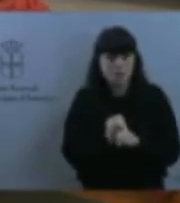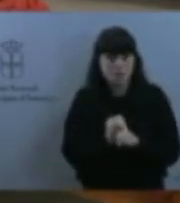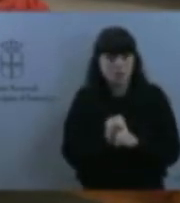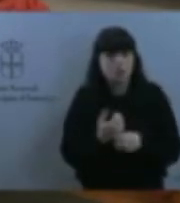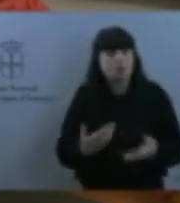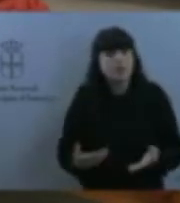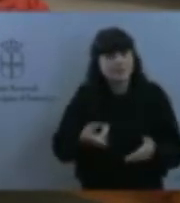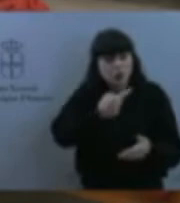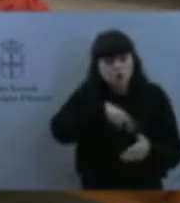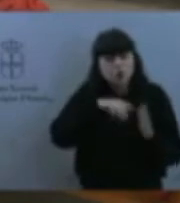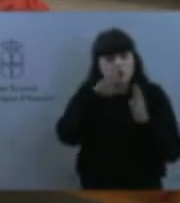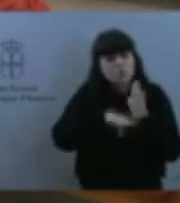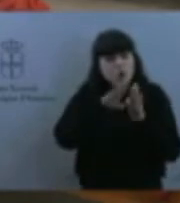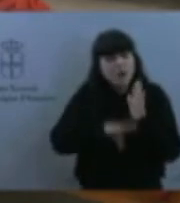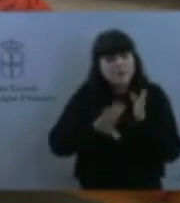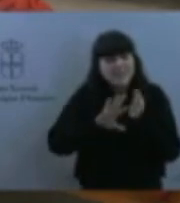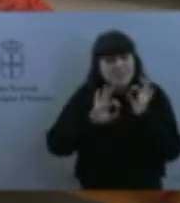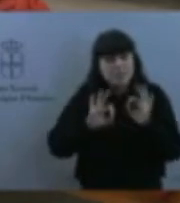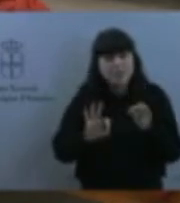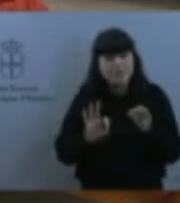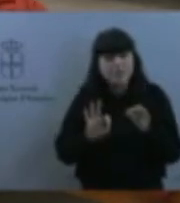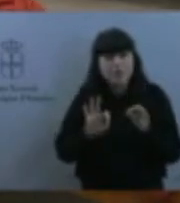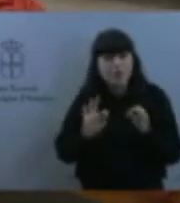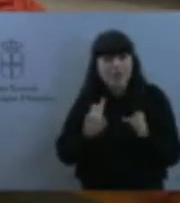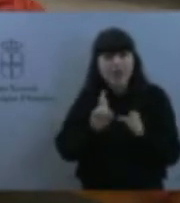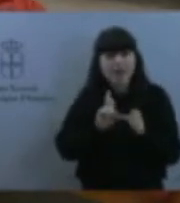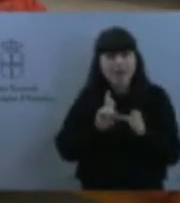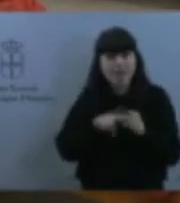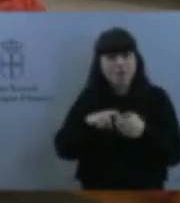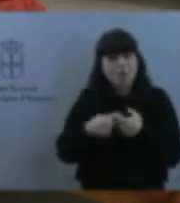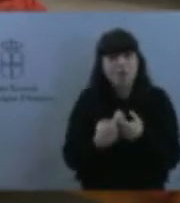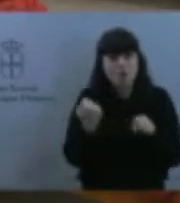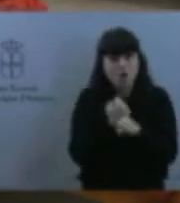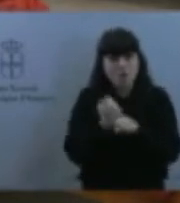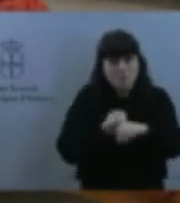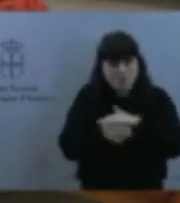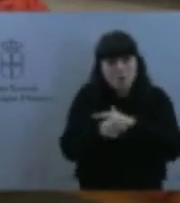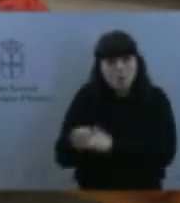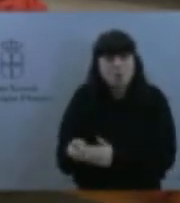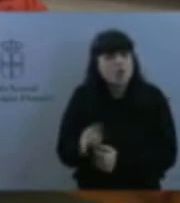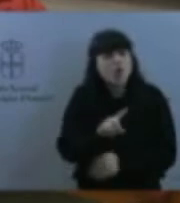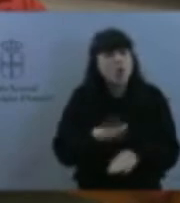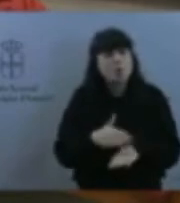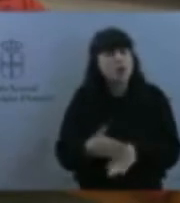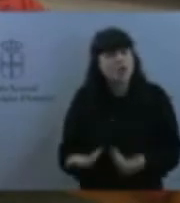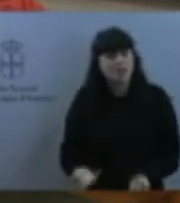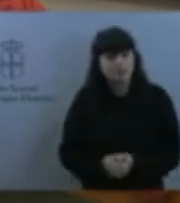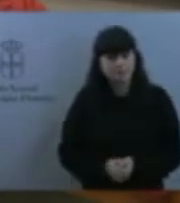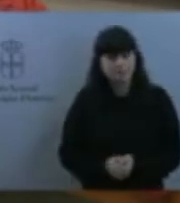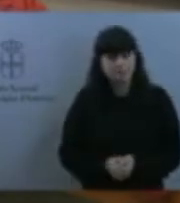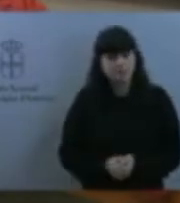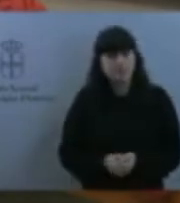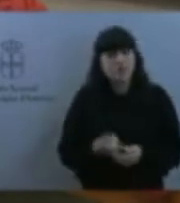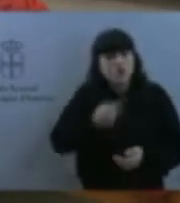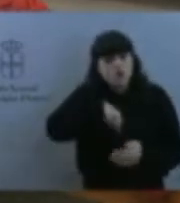incorporación al empleo con estos menores? ¿Por qué no dedicamos recursos de fondos europeos?